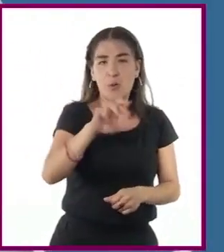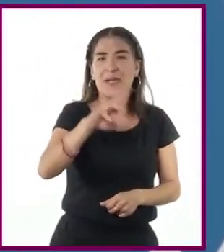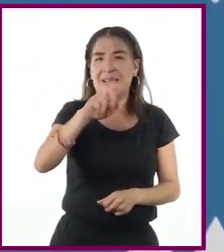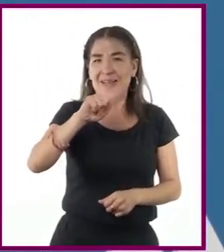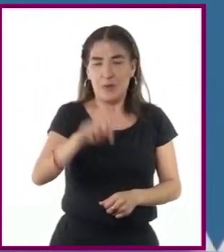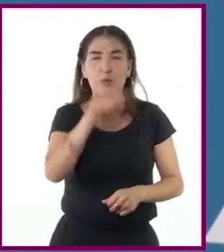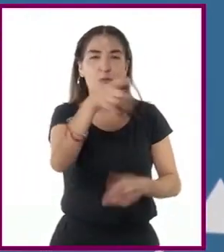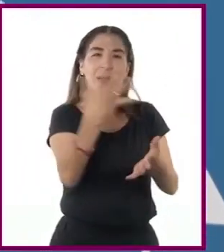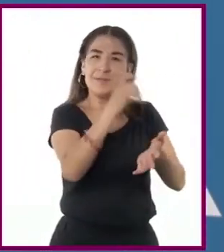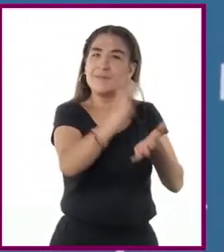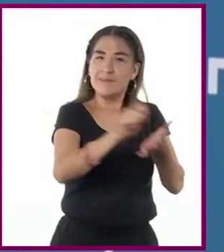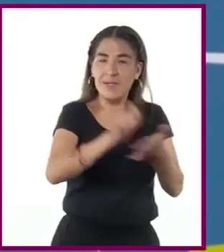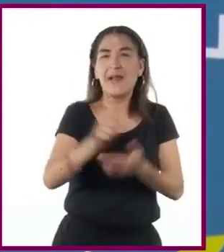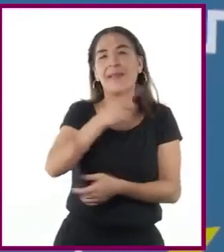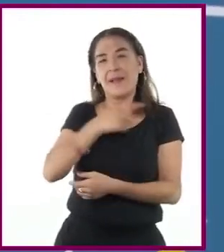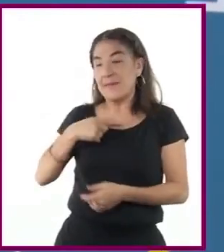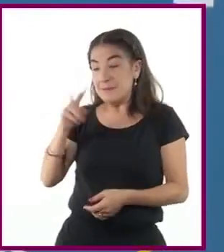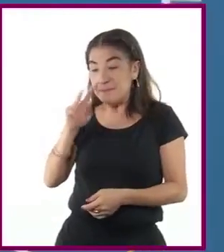apoyarse en su libro de texto.